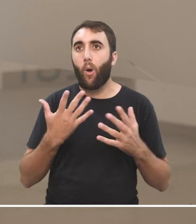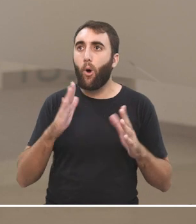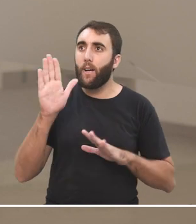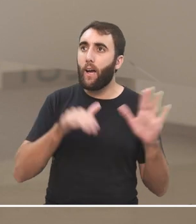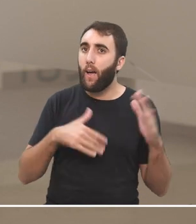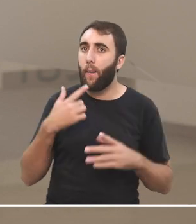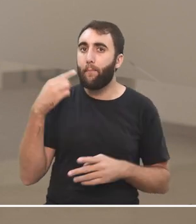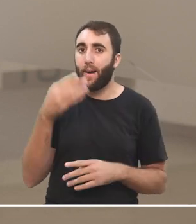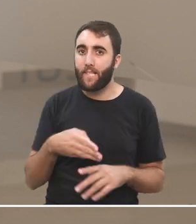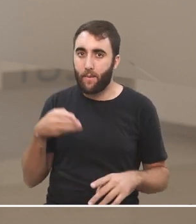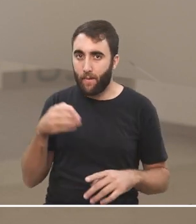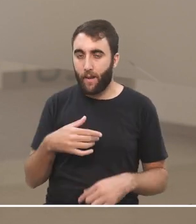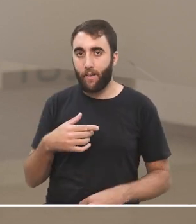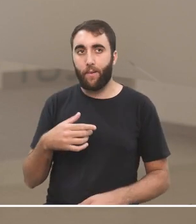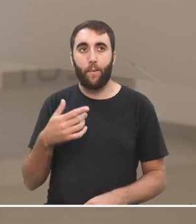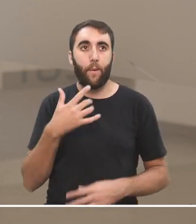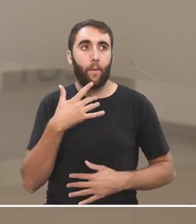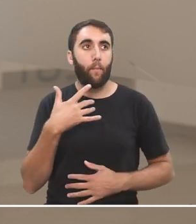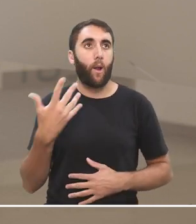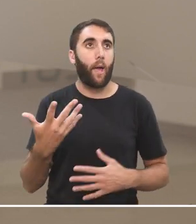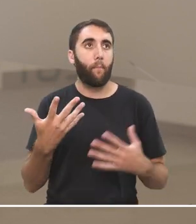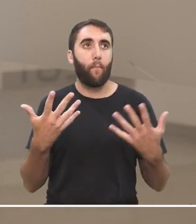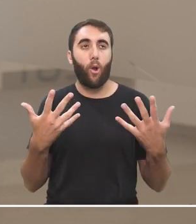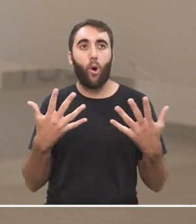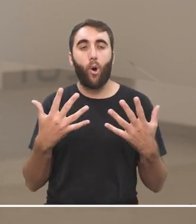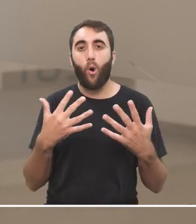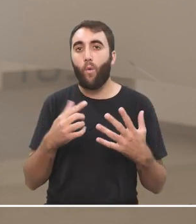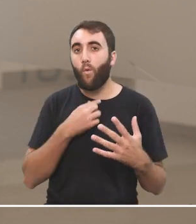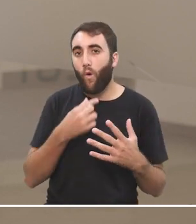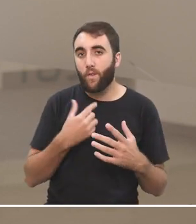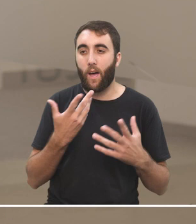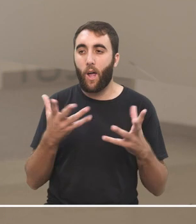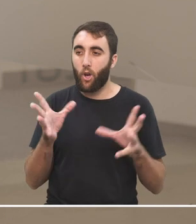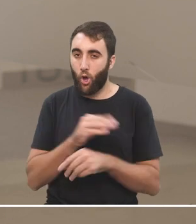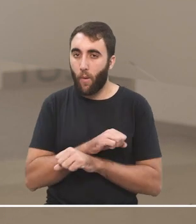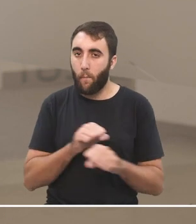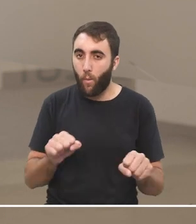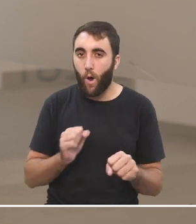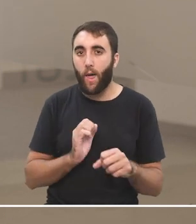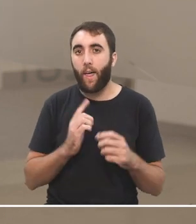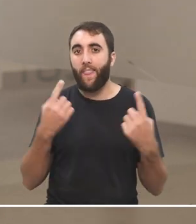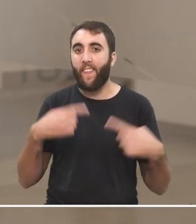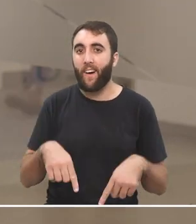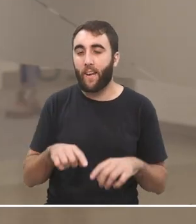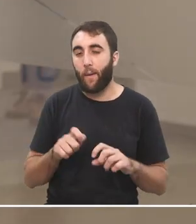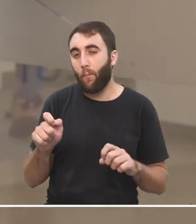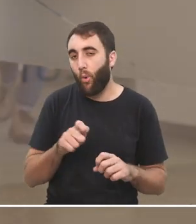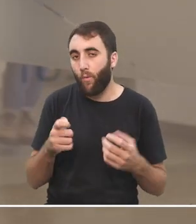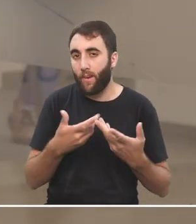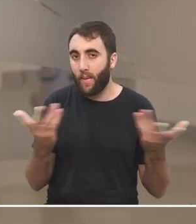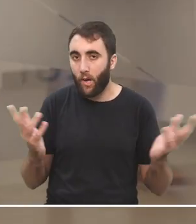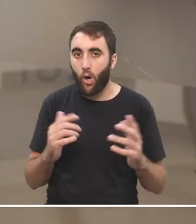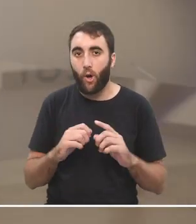o sea con esto de la ampliación de las voces o todo el mundo tiene acceso al debate público como sea que